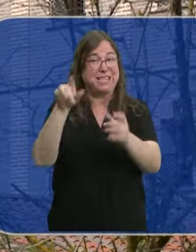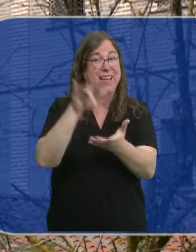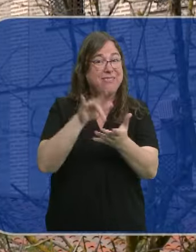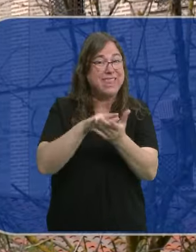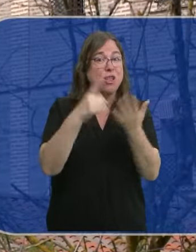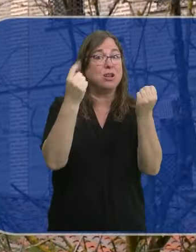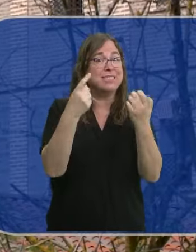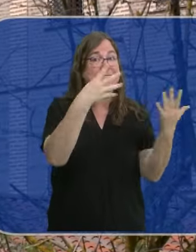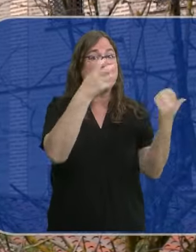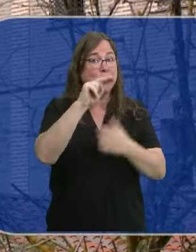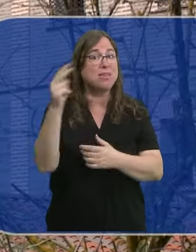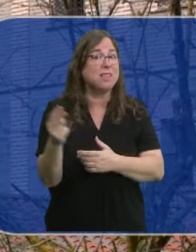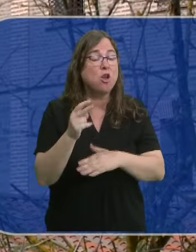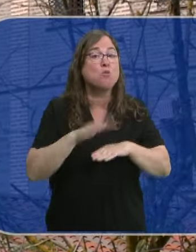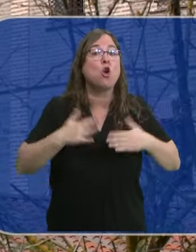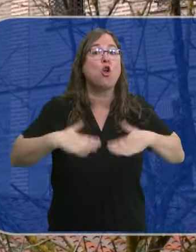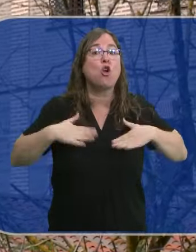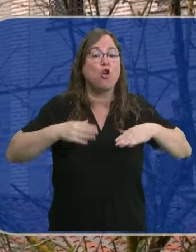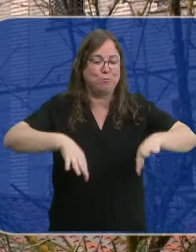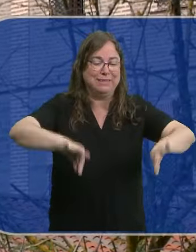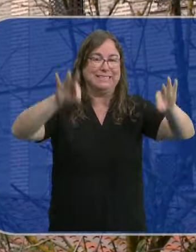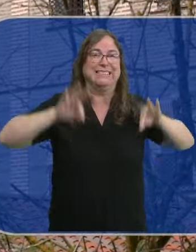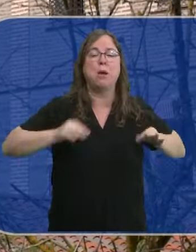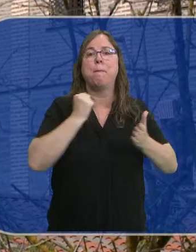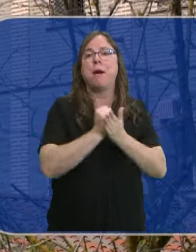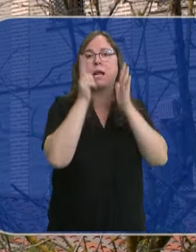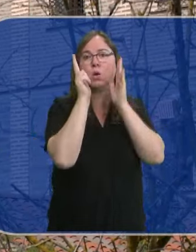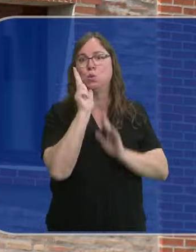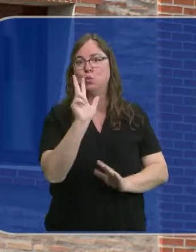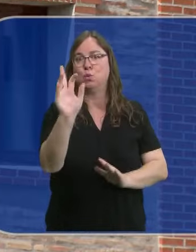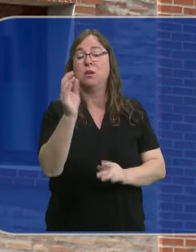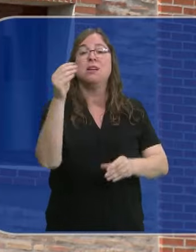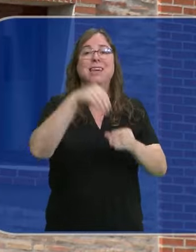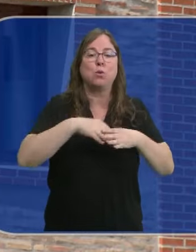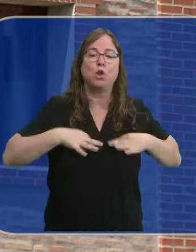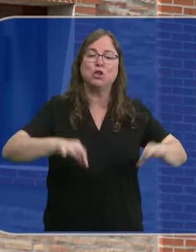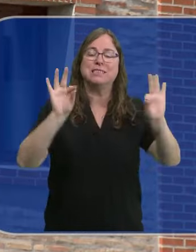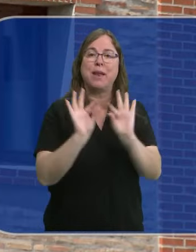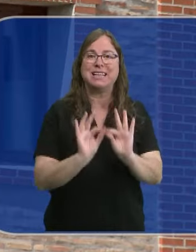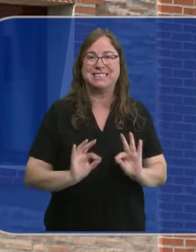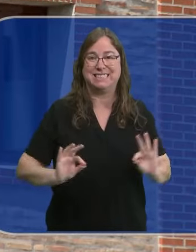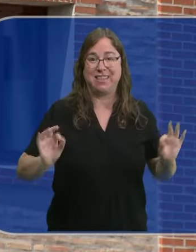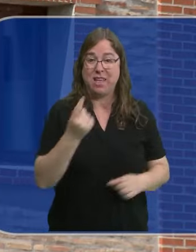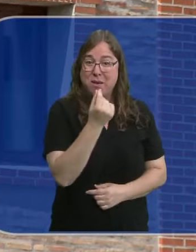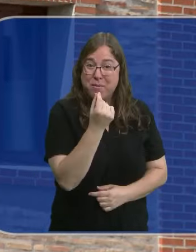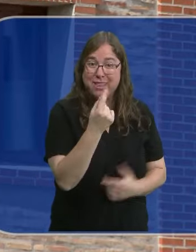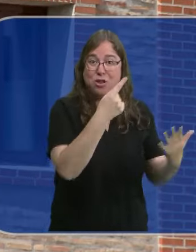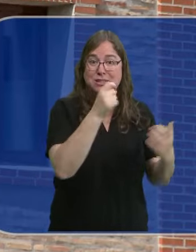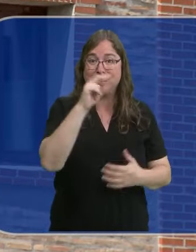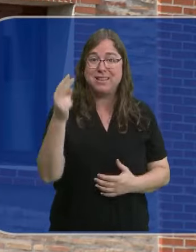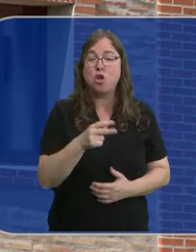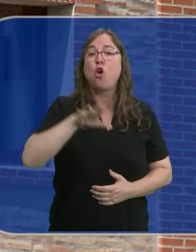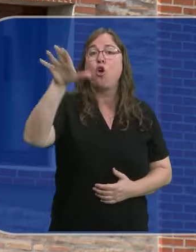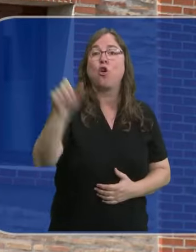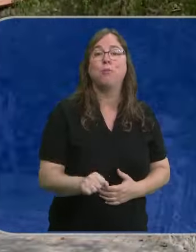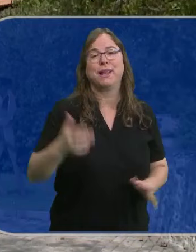deudan 6.900 euros en ropa de cama de marcas exclusivas, entre ellas sábanas de seda de 600 euros que